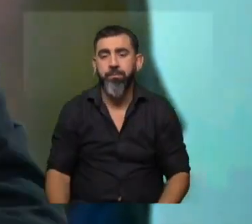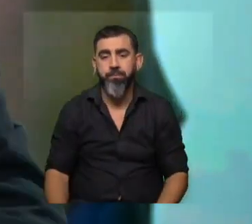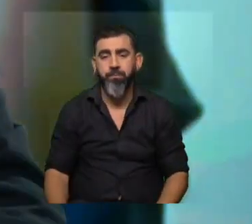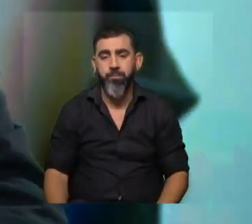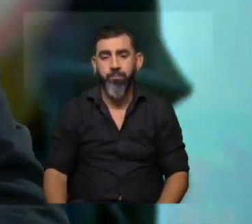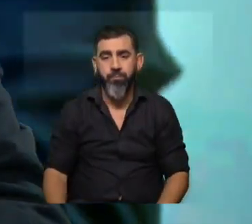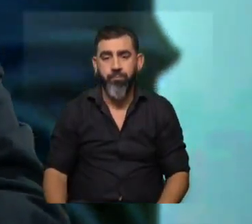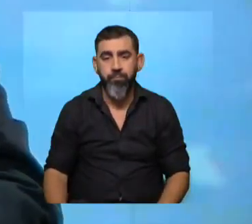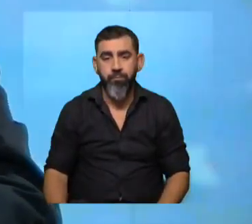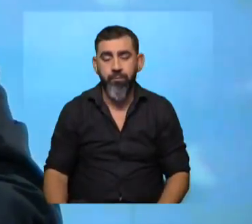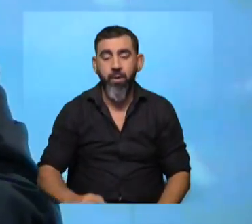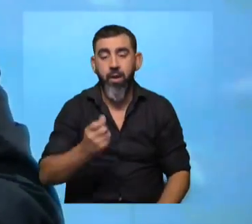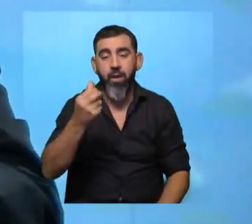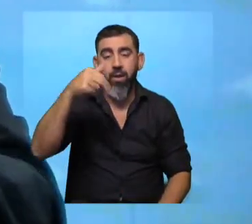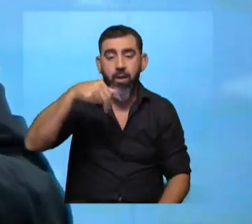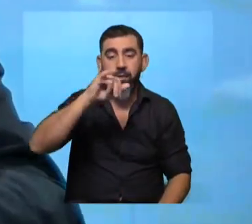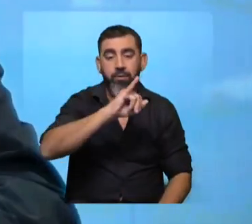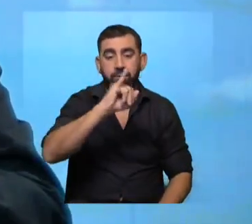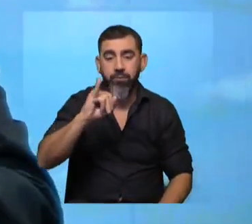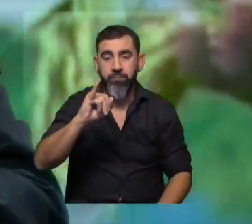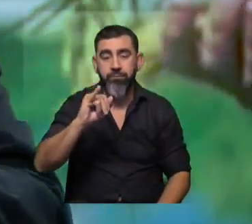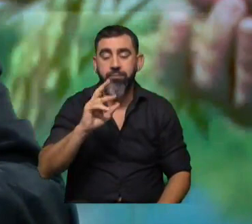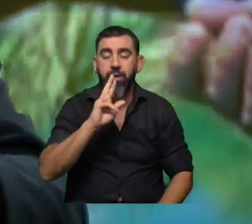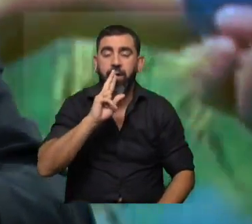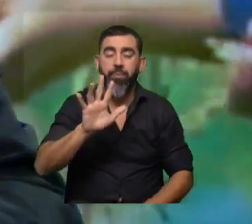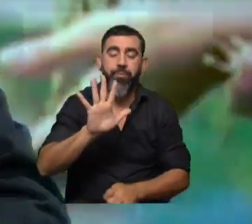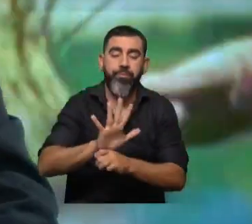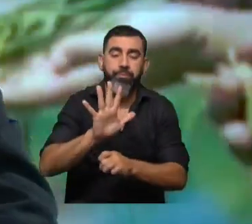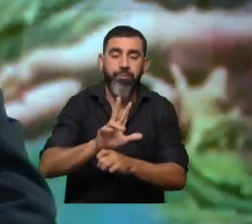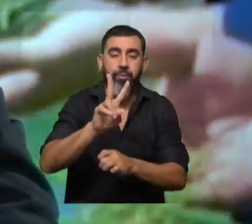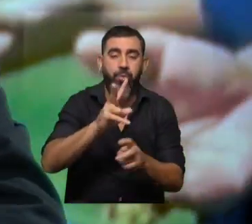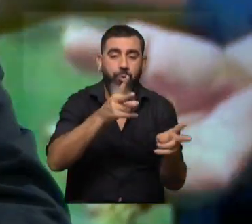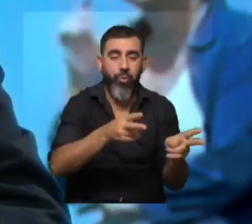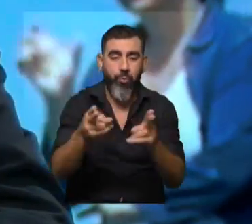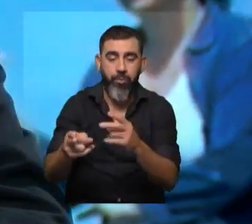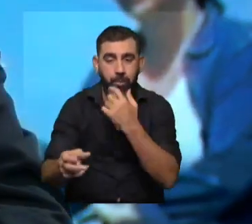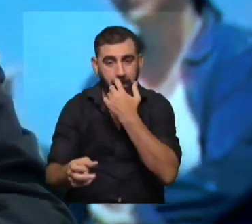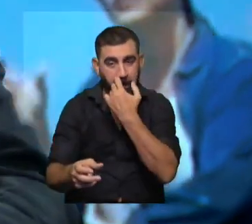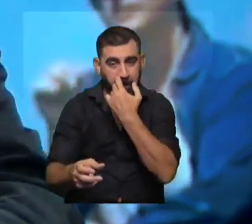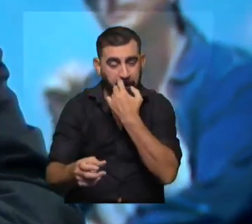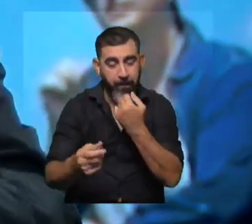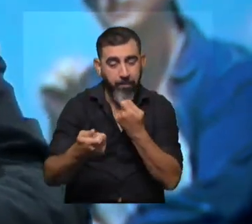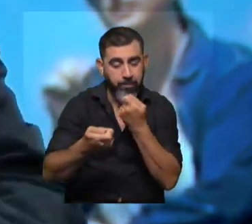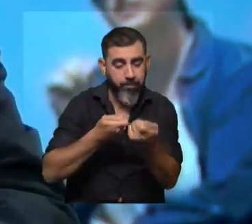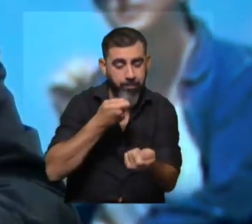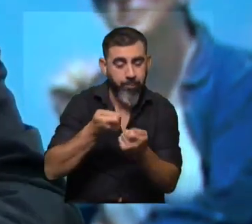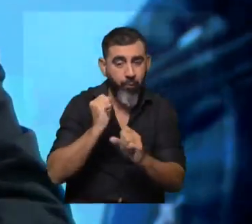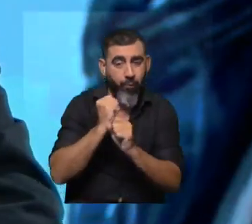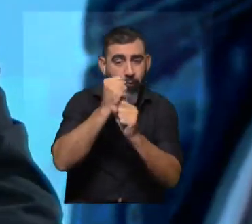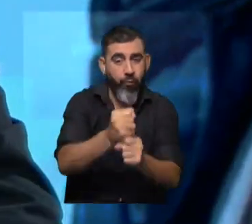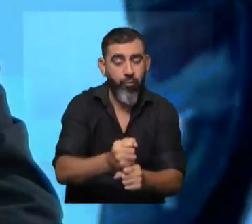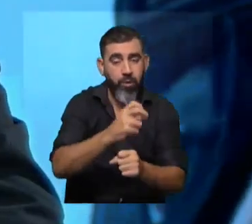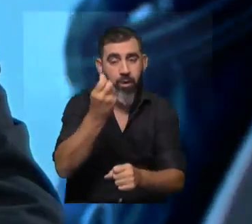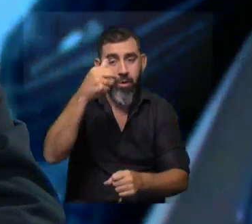A ver, la ANI, vamos a hacer una respuesta en dos etapas. Construyó, cuando se fundó, fundó la